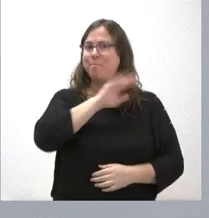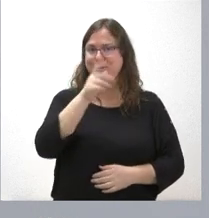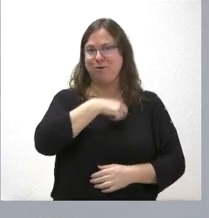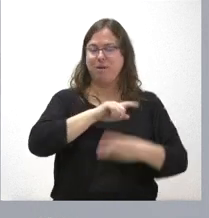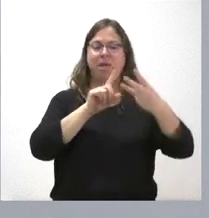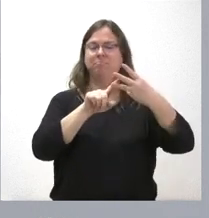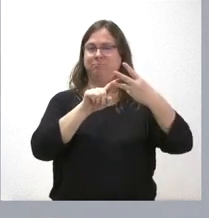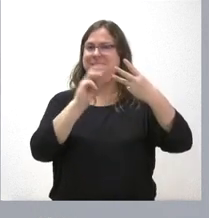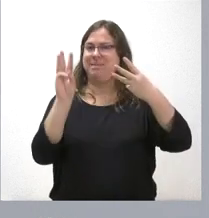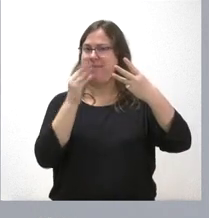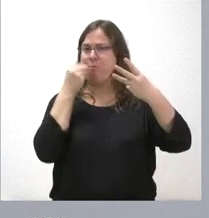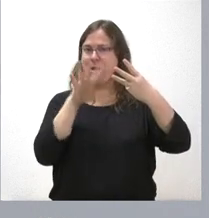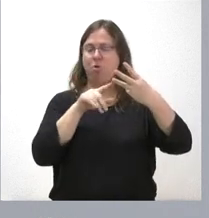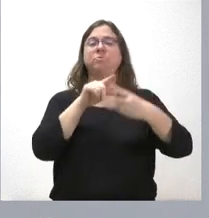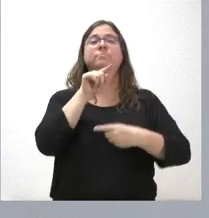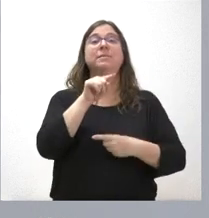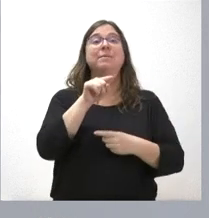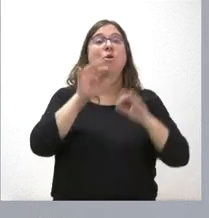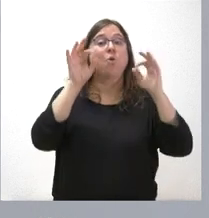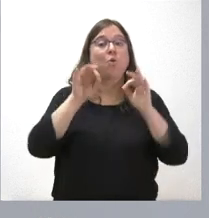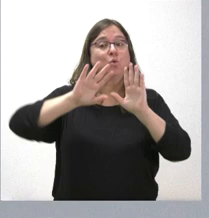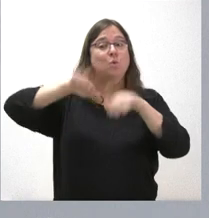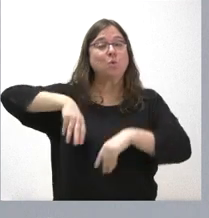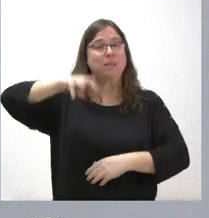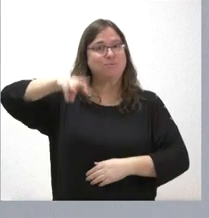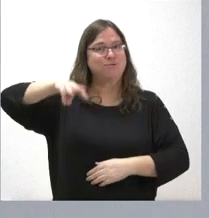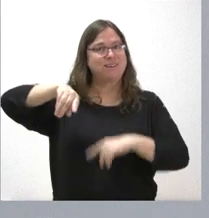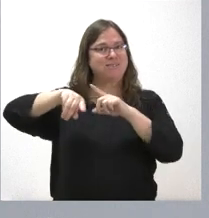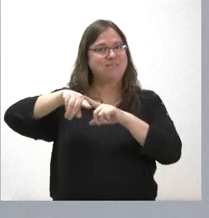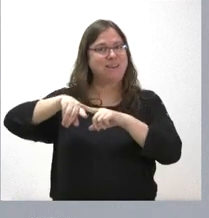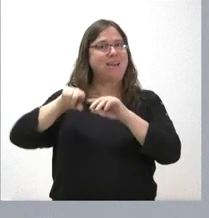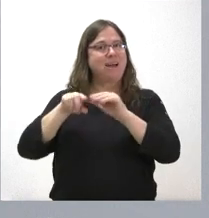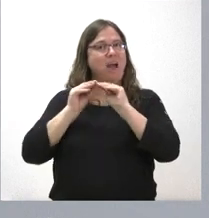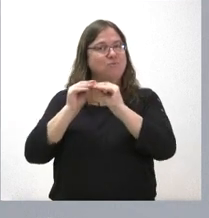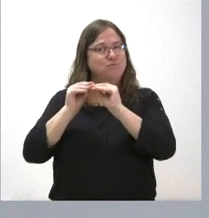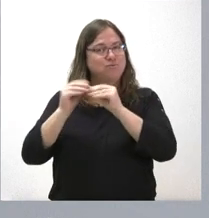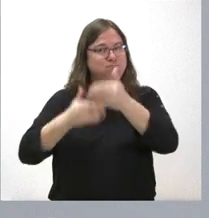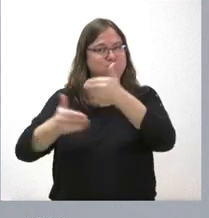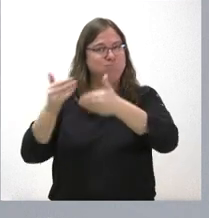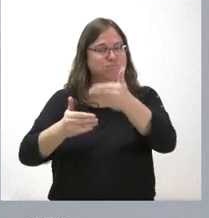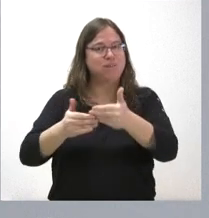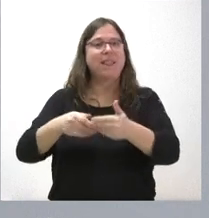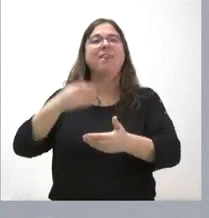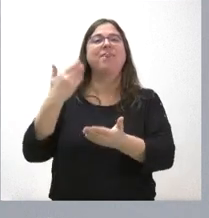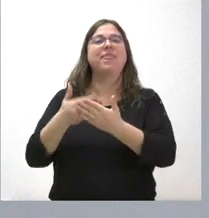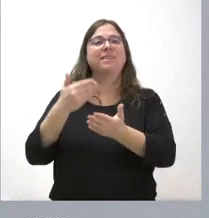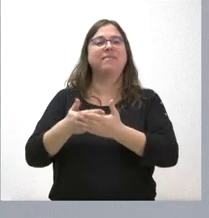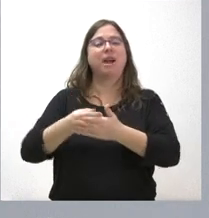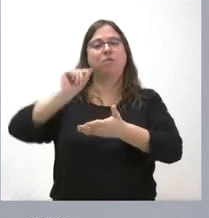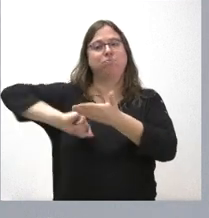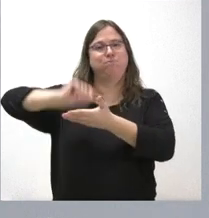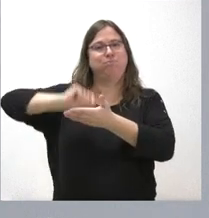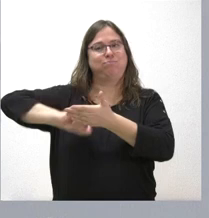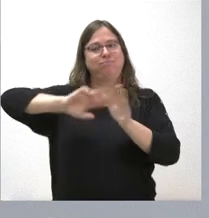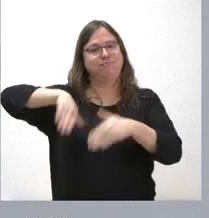pero también es cierto que justo es en el último trimestre del año donde se proceden a realizar la mayor parte de las certificaciones por parte de los contratistas de obra